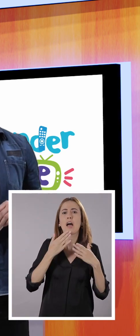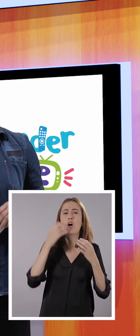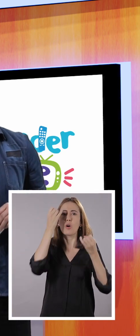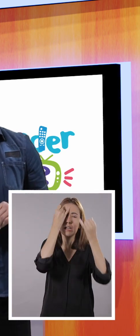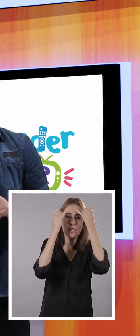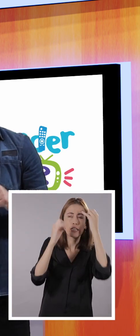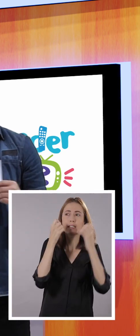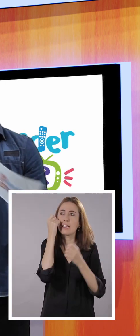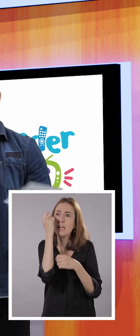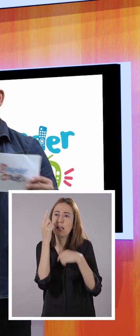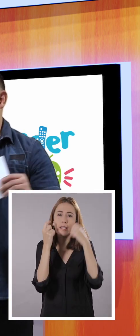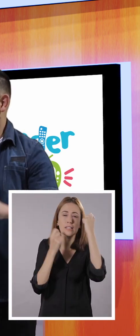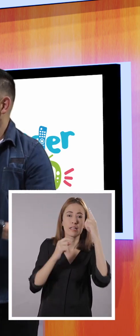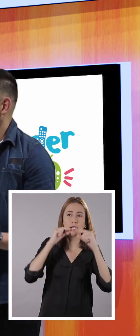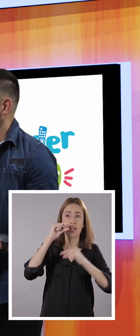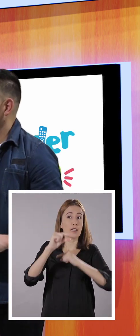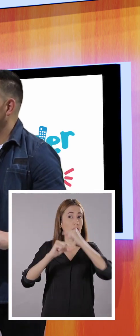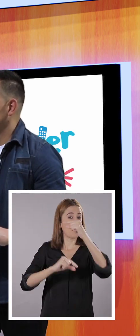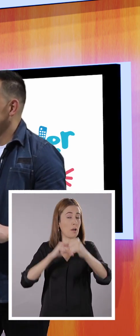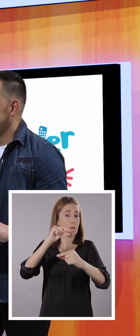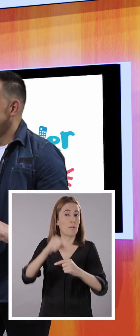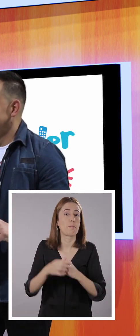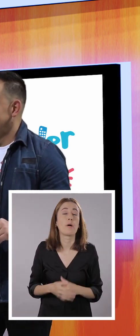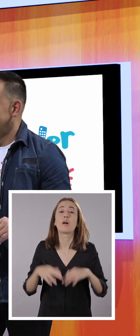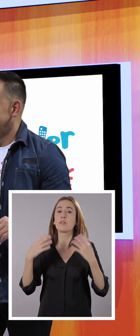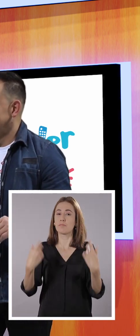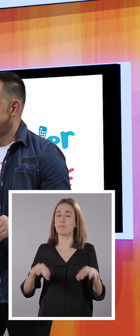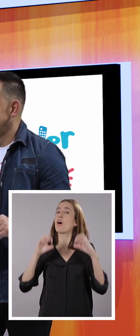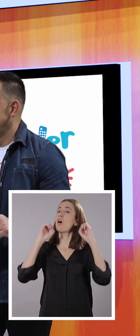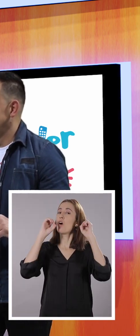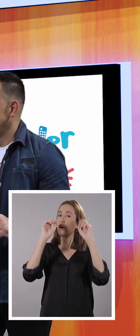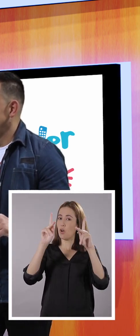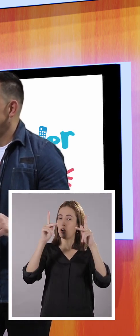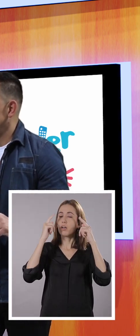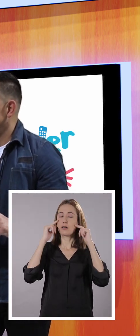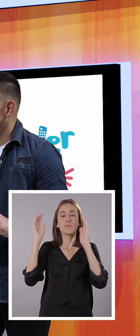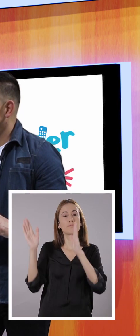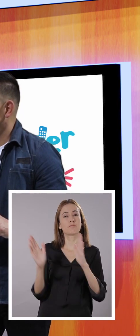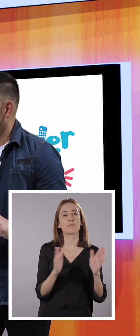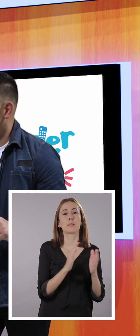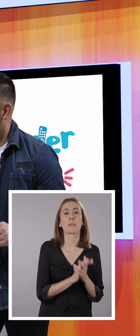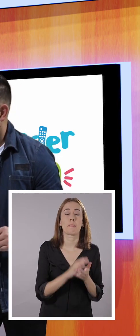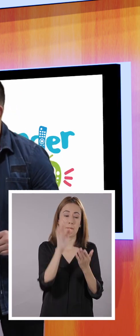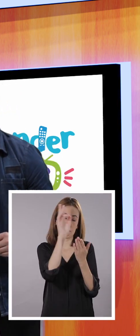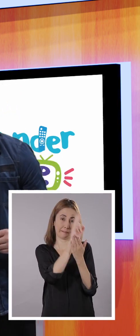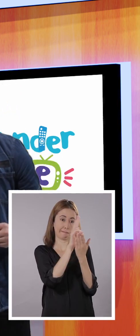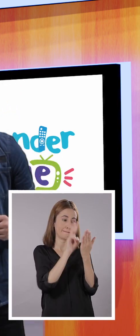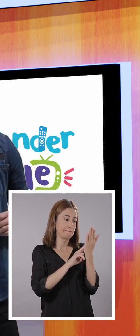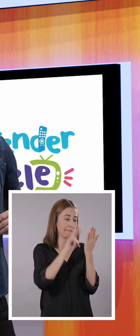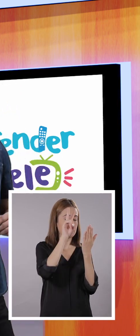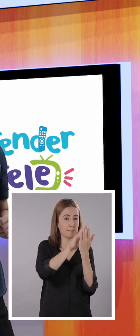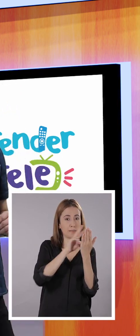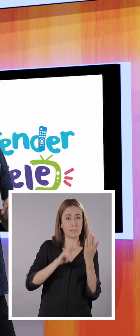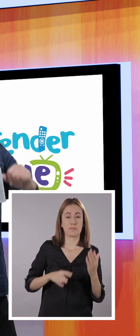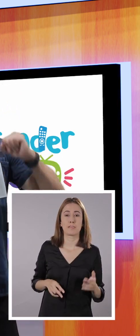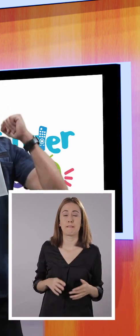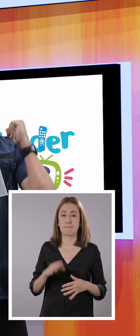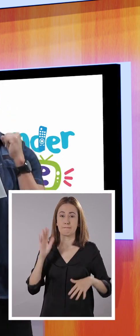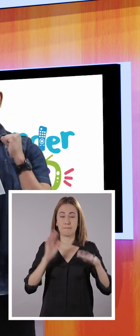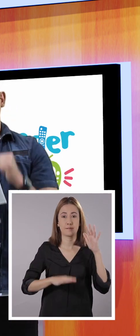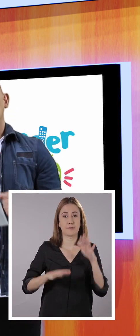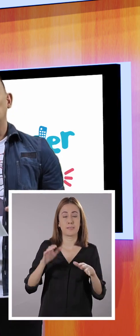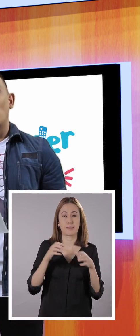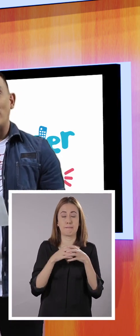los textos de mejor manera. Ok, listo. Entonces, ¿qué vamos a leer para comprender ese Ok,